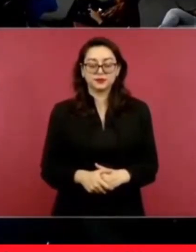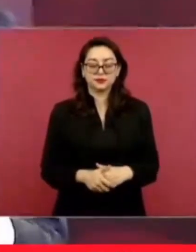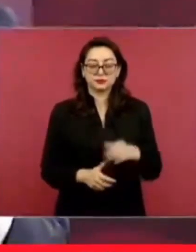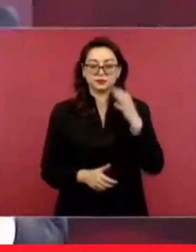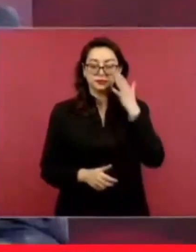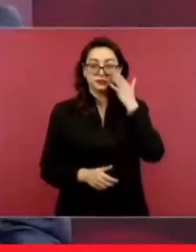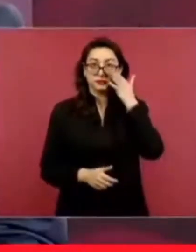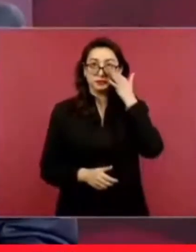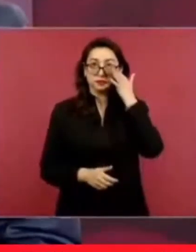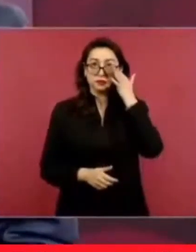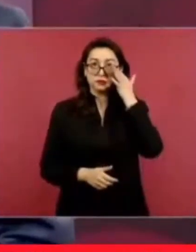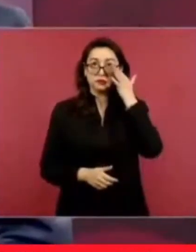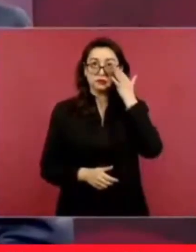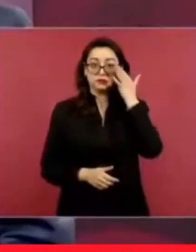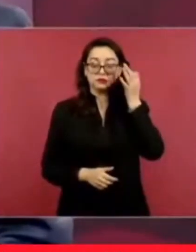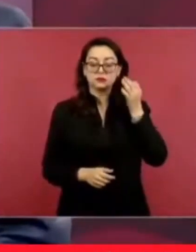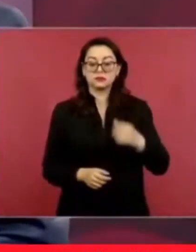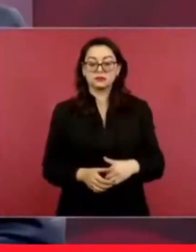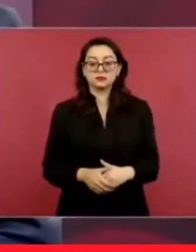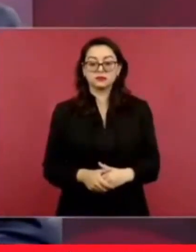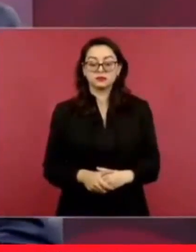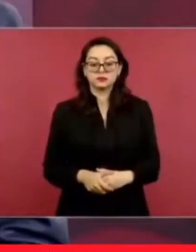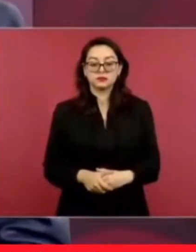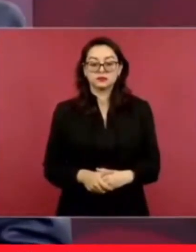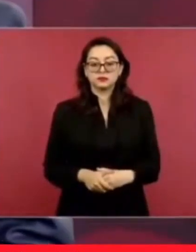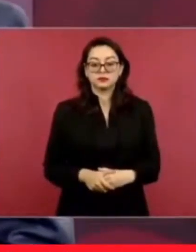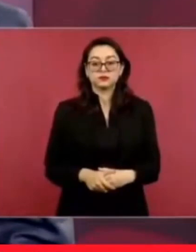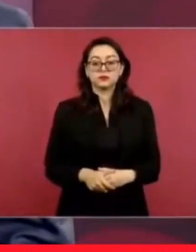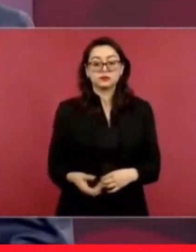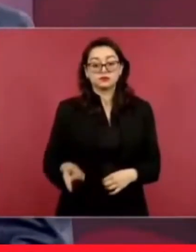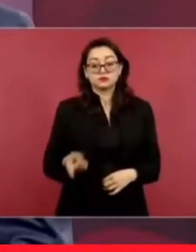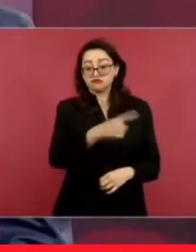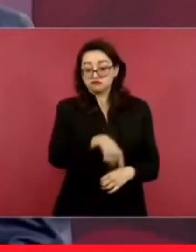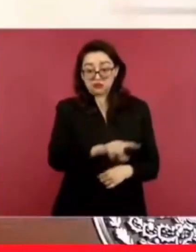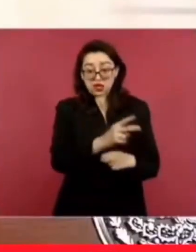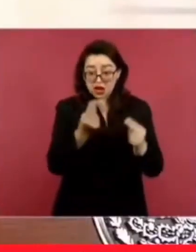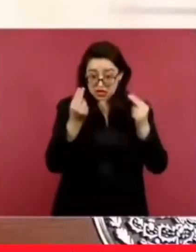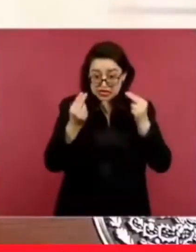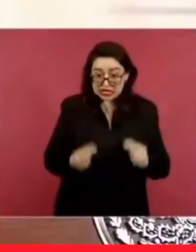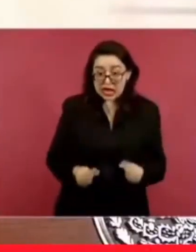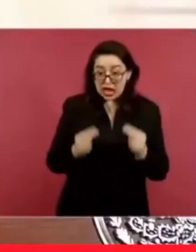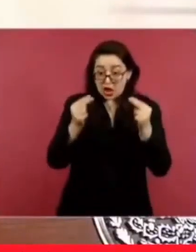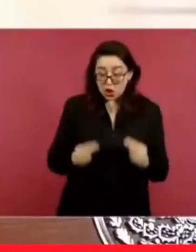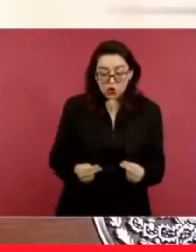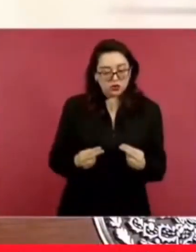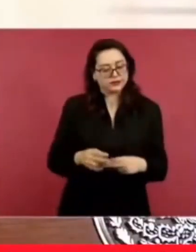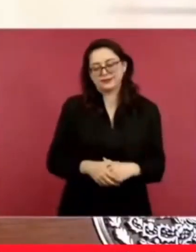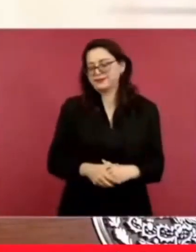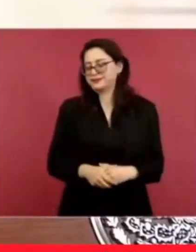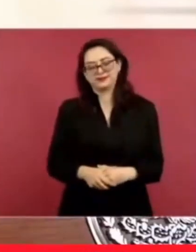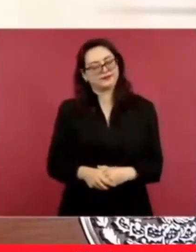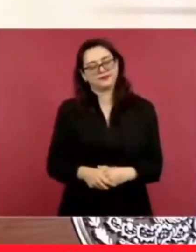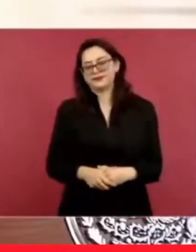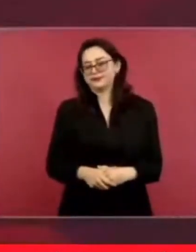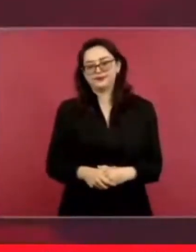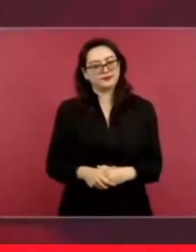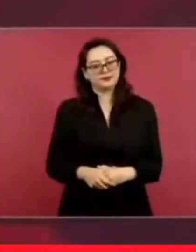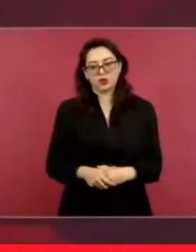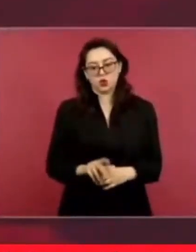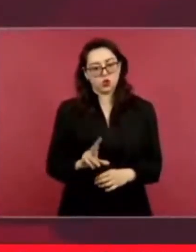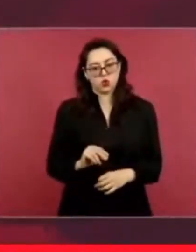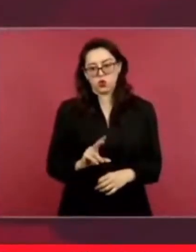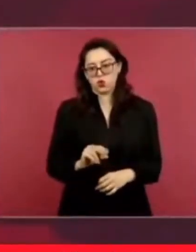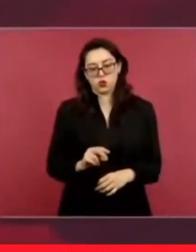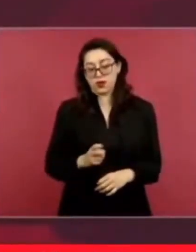porque no hacían negocios. Un gran secretario de Hacienda,